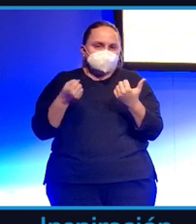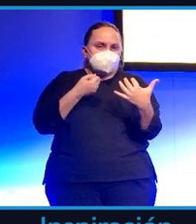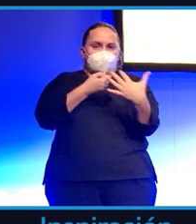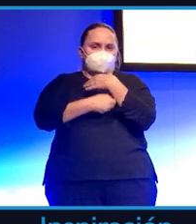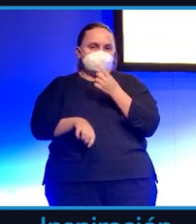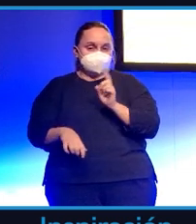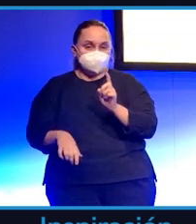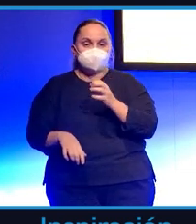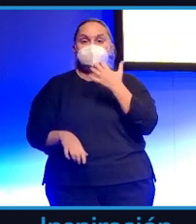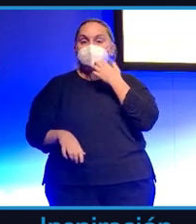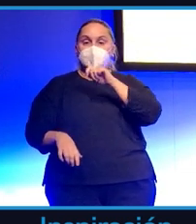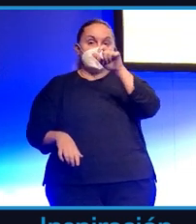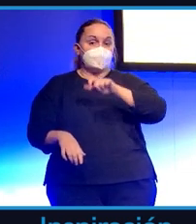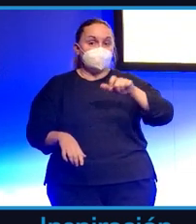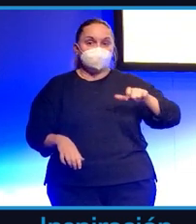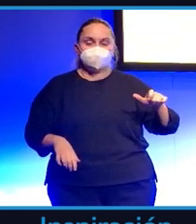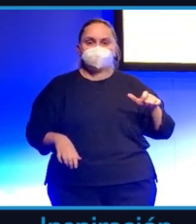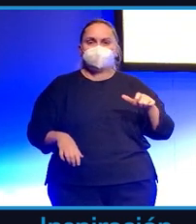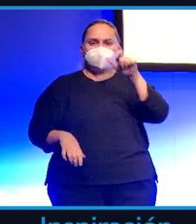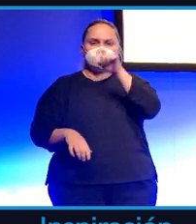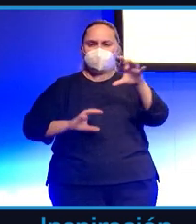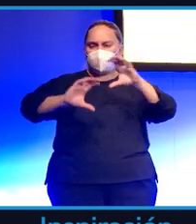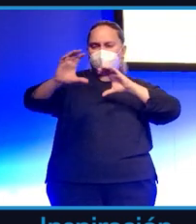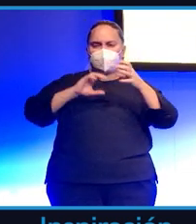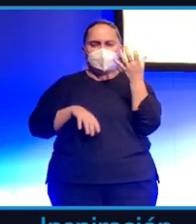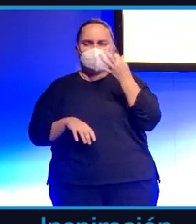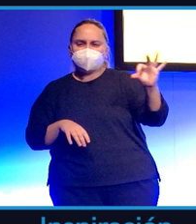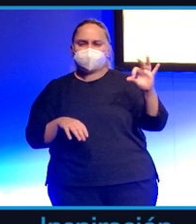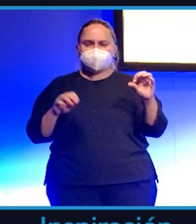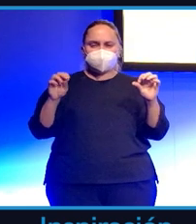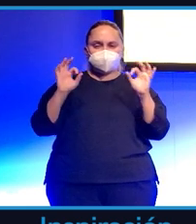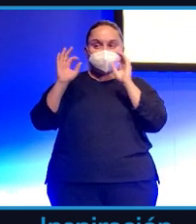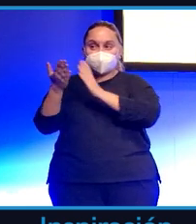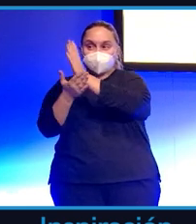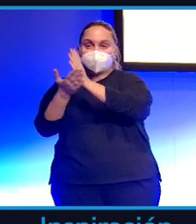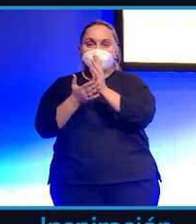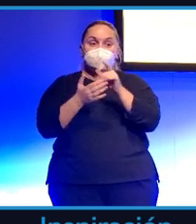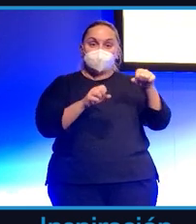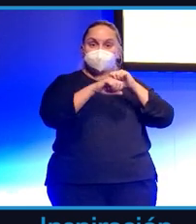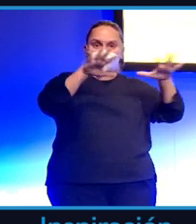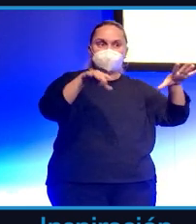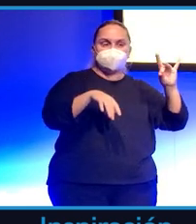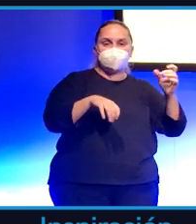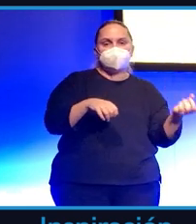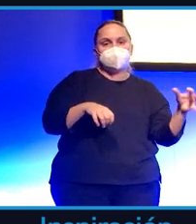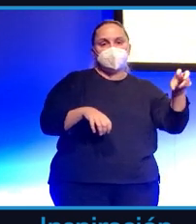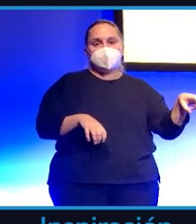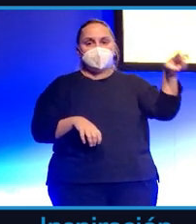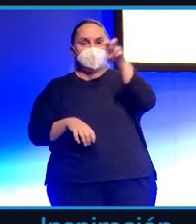gente que parece una máquina de comunicar en estos formatos, le pones a hacer un partido de